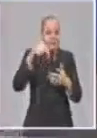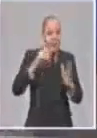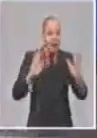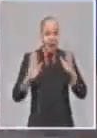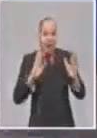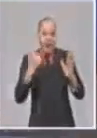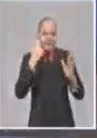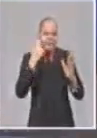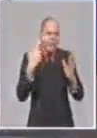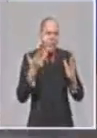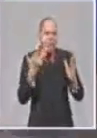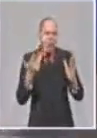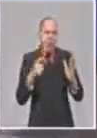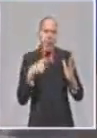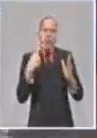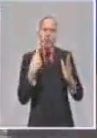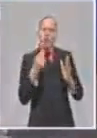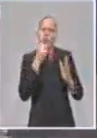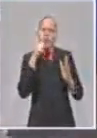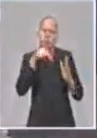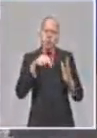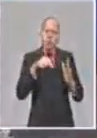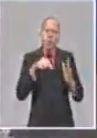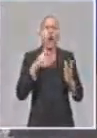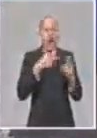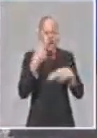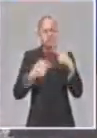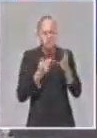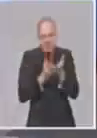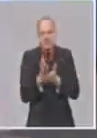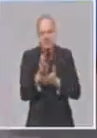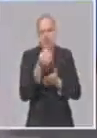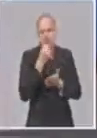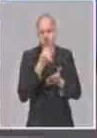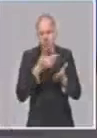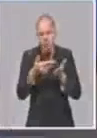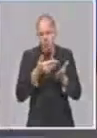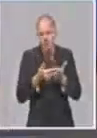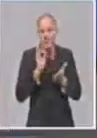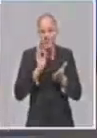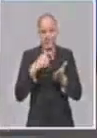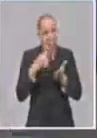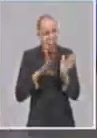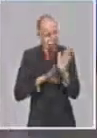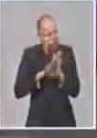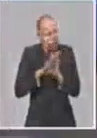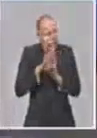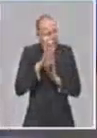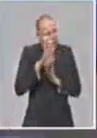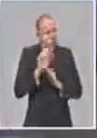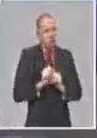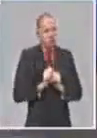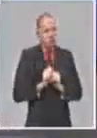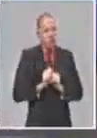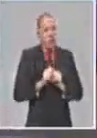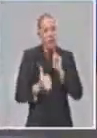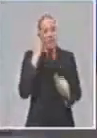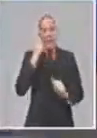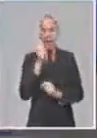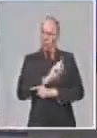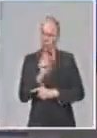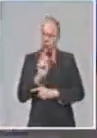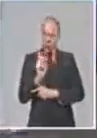actuales nosotros podemos implementarlo de forma tal que vayamos siempre hacia adelante. No haya retrocesos ni